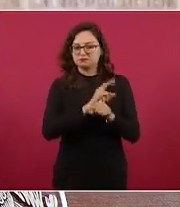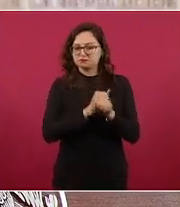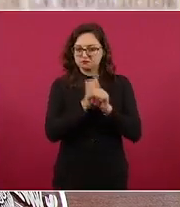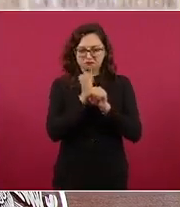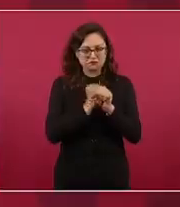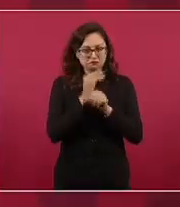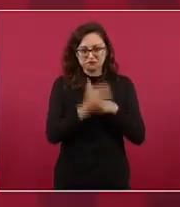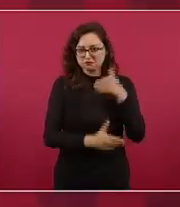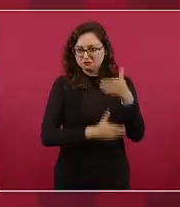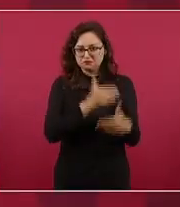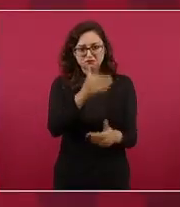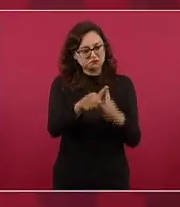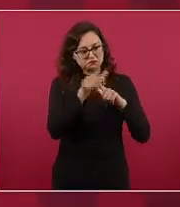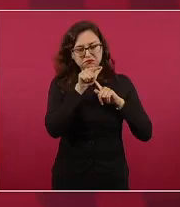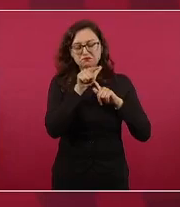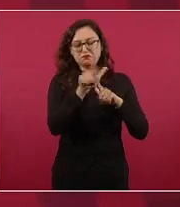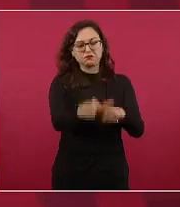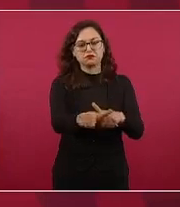no por